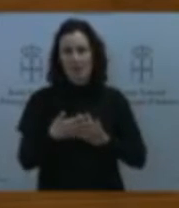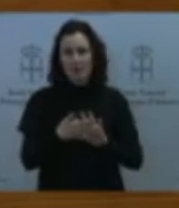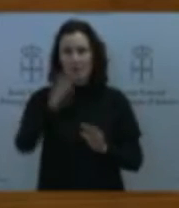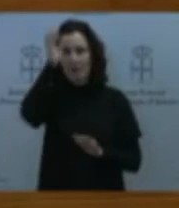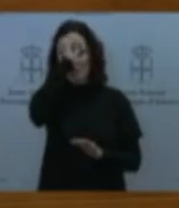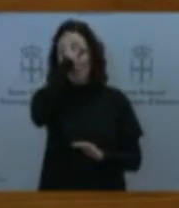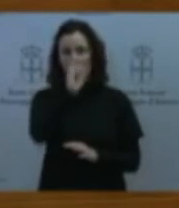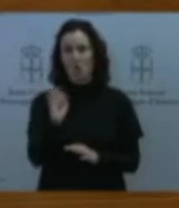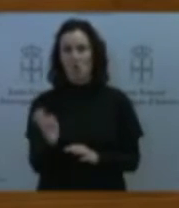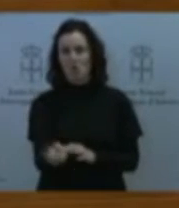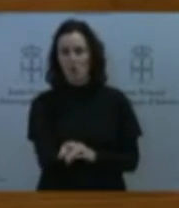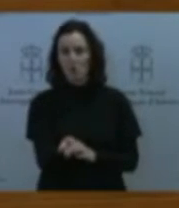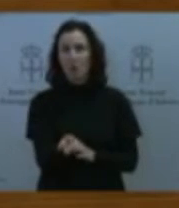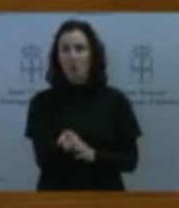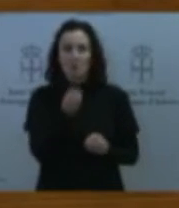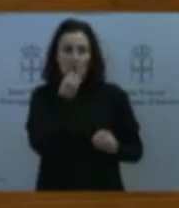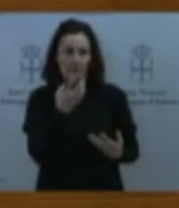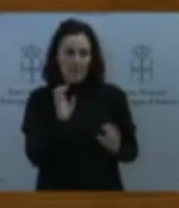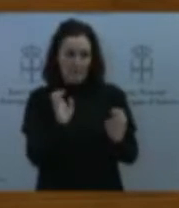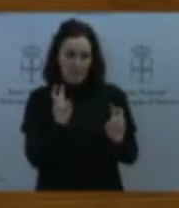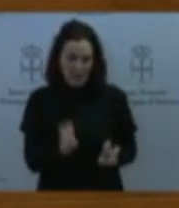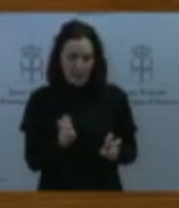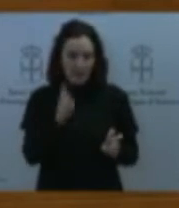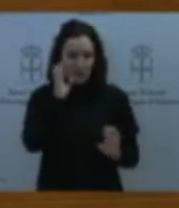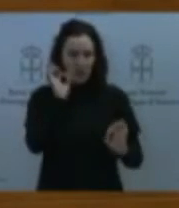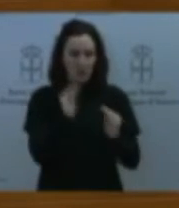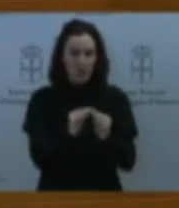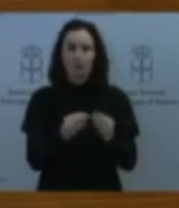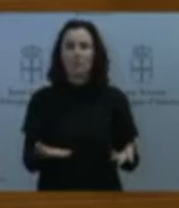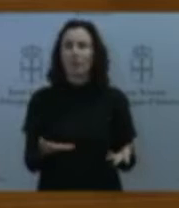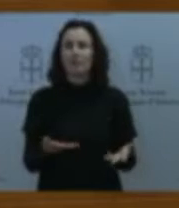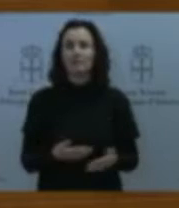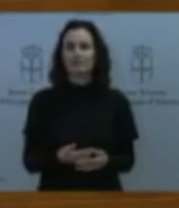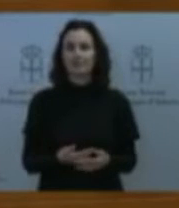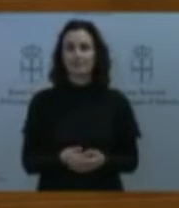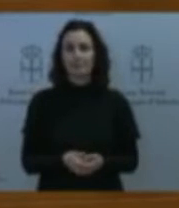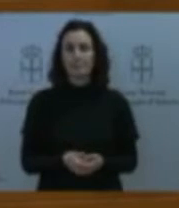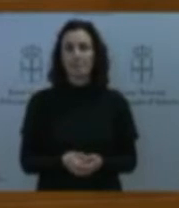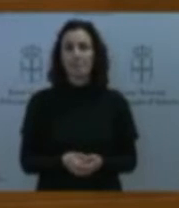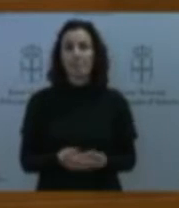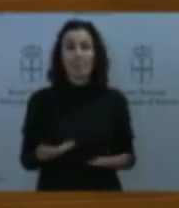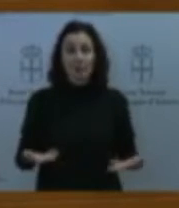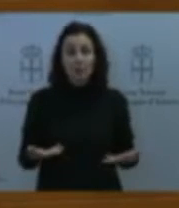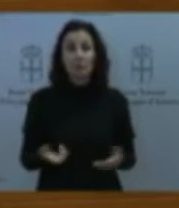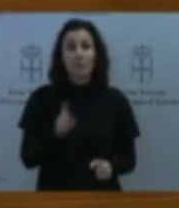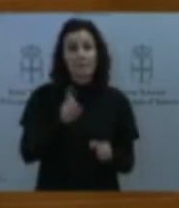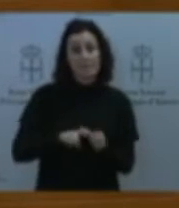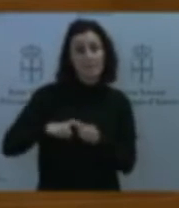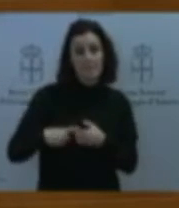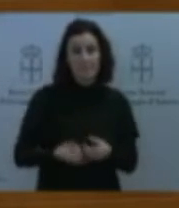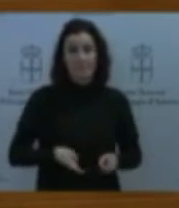creo que sensatas ni ha ido en menos cabo de la participación ni la reduce ni la